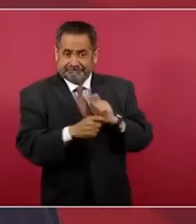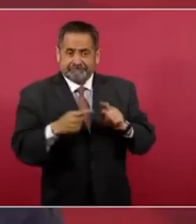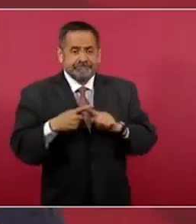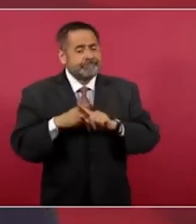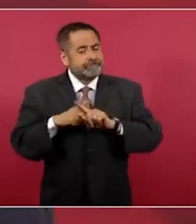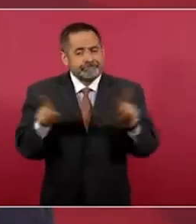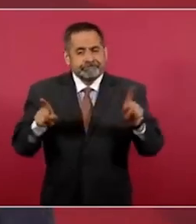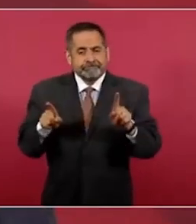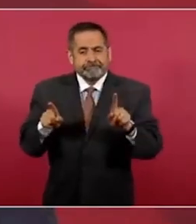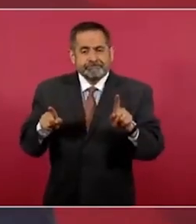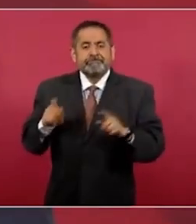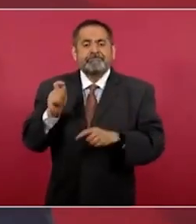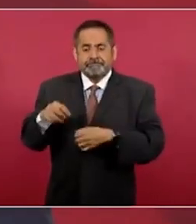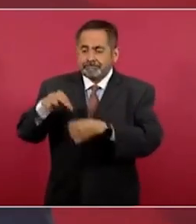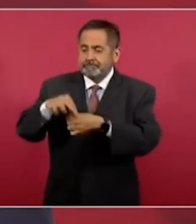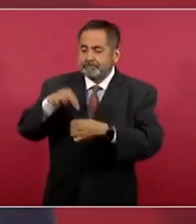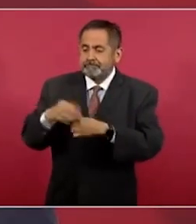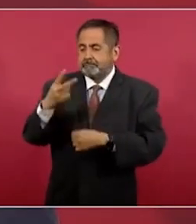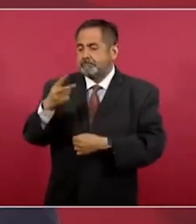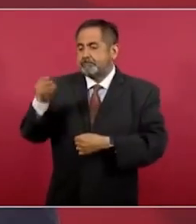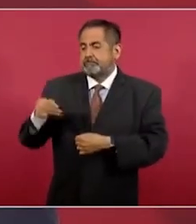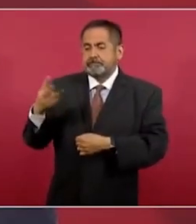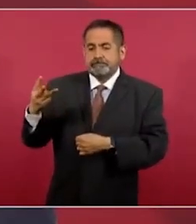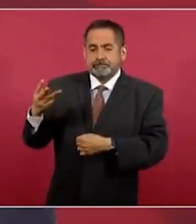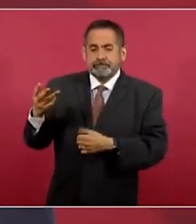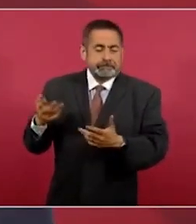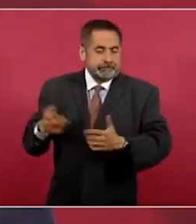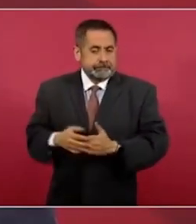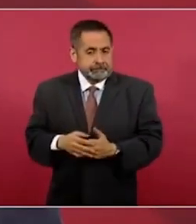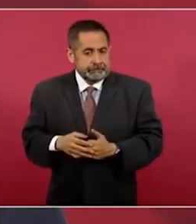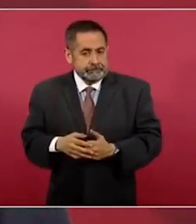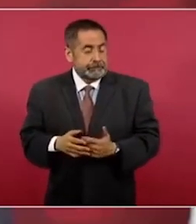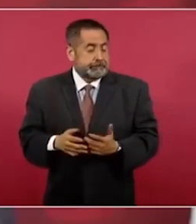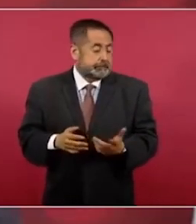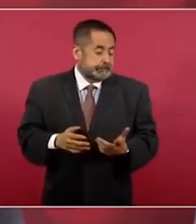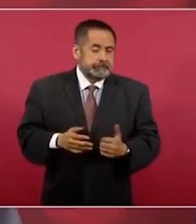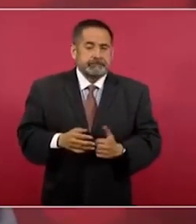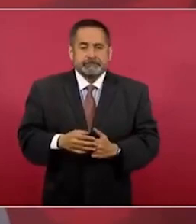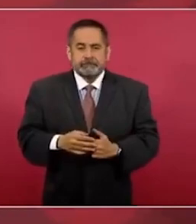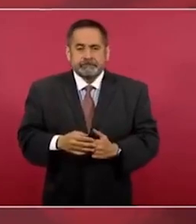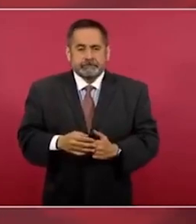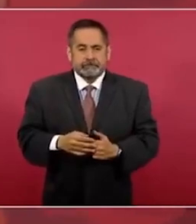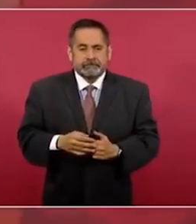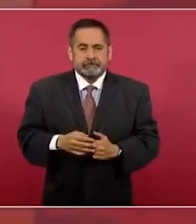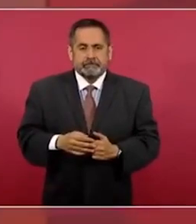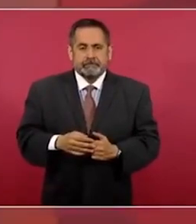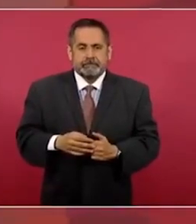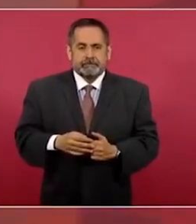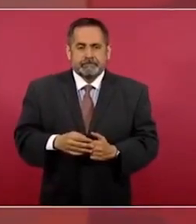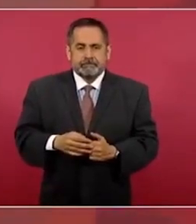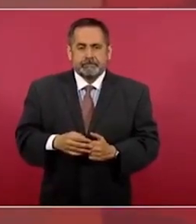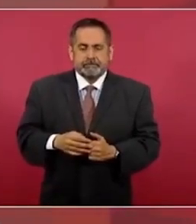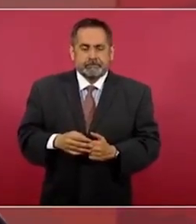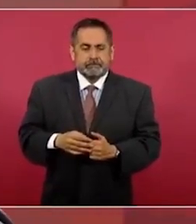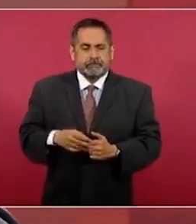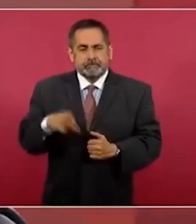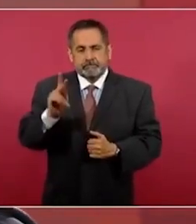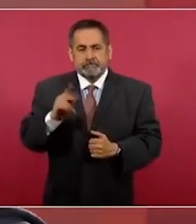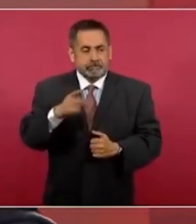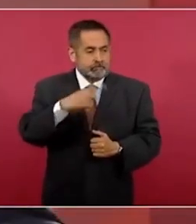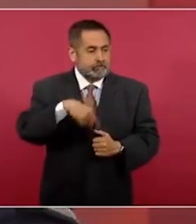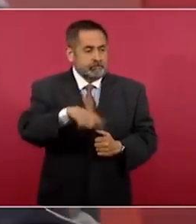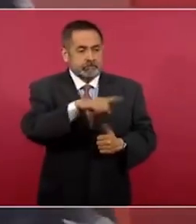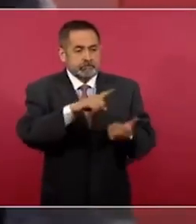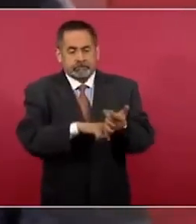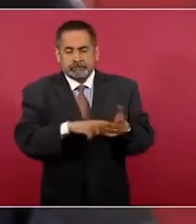Aún así tienen mucho temor,